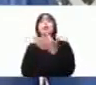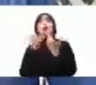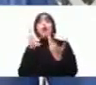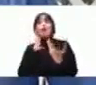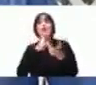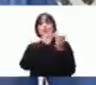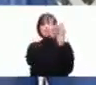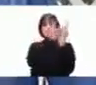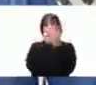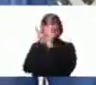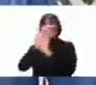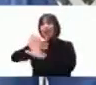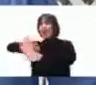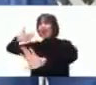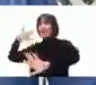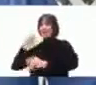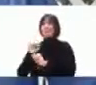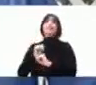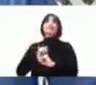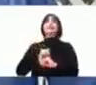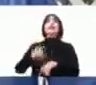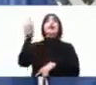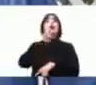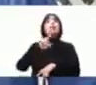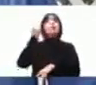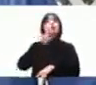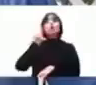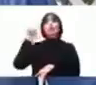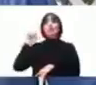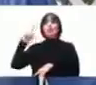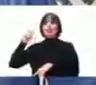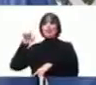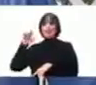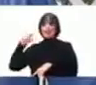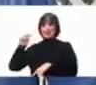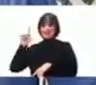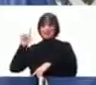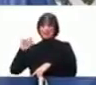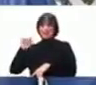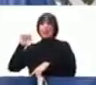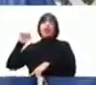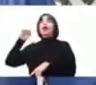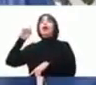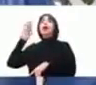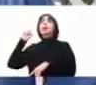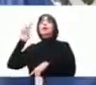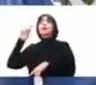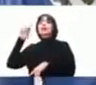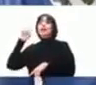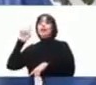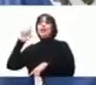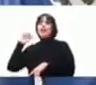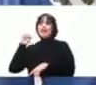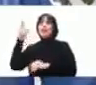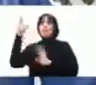entonces delegada de Ixtapalapa, la doctora Lilia Bertelli, esto fue en el año 1972,